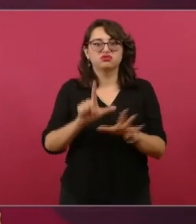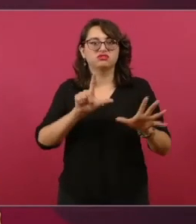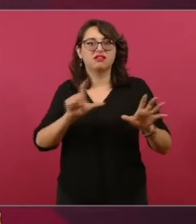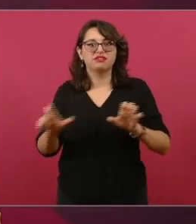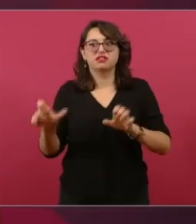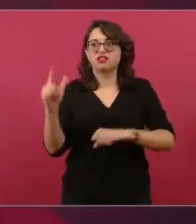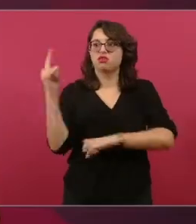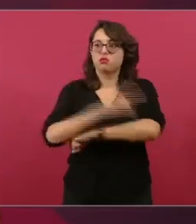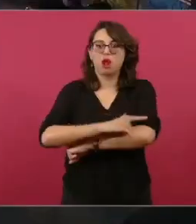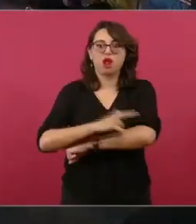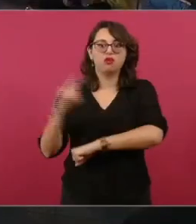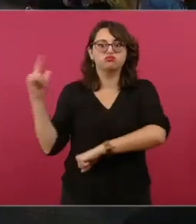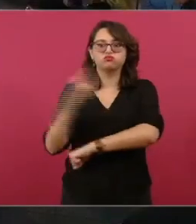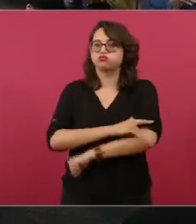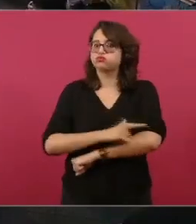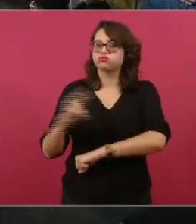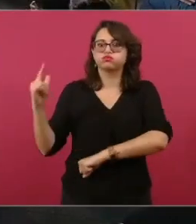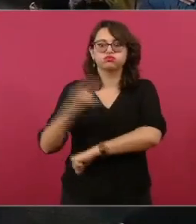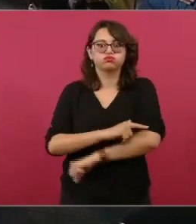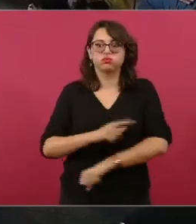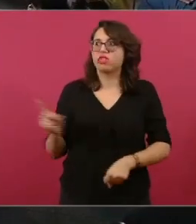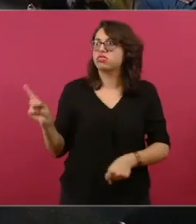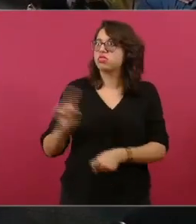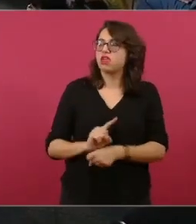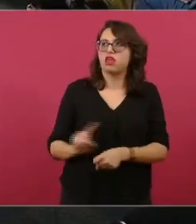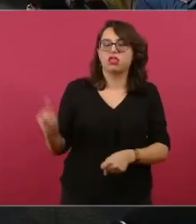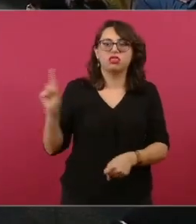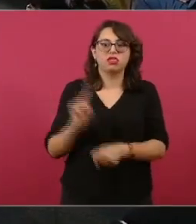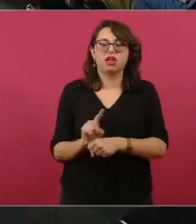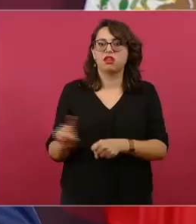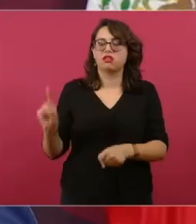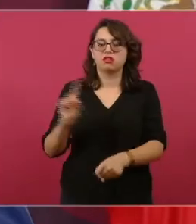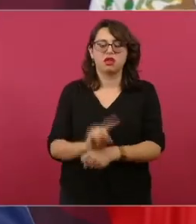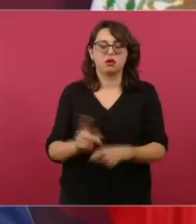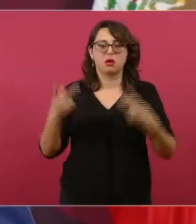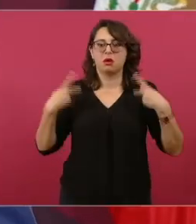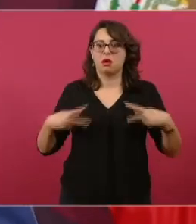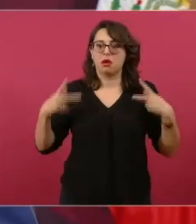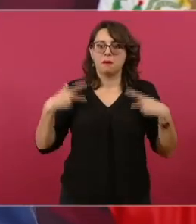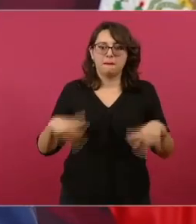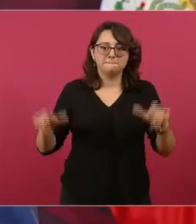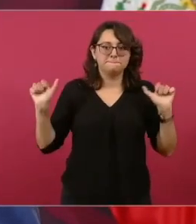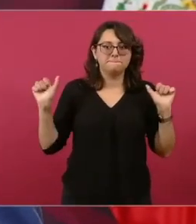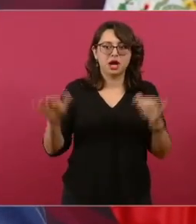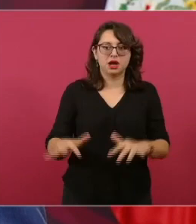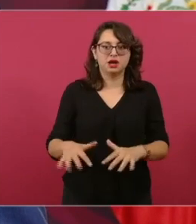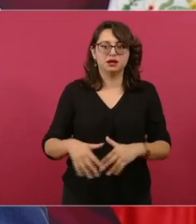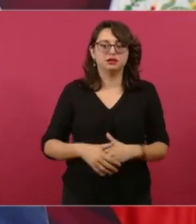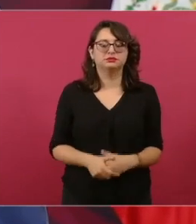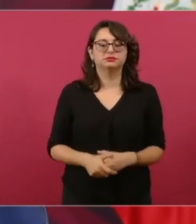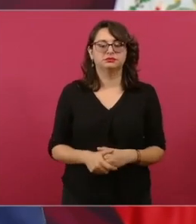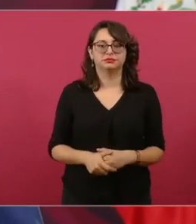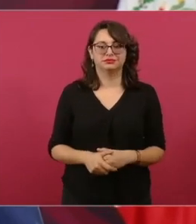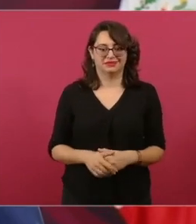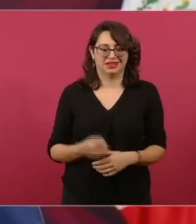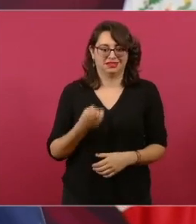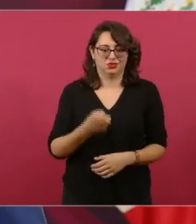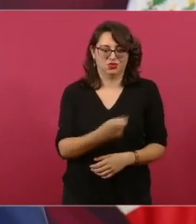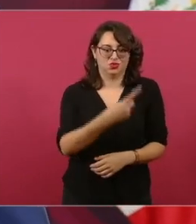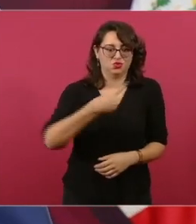Y por eso nos estamos apurando para terminar el Aeropuerto Internacional de Tulum,